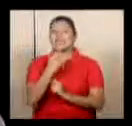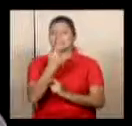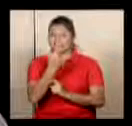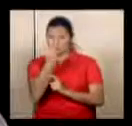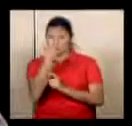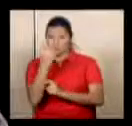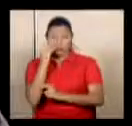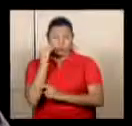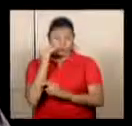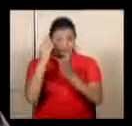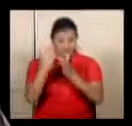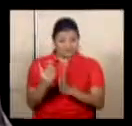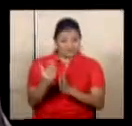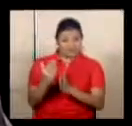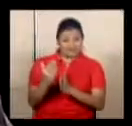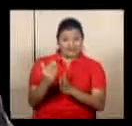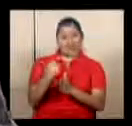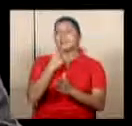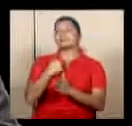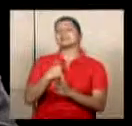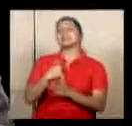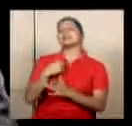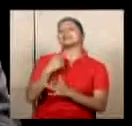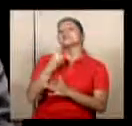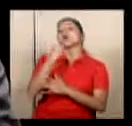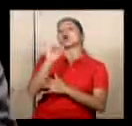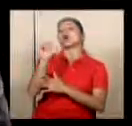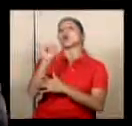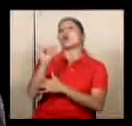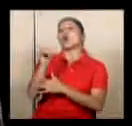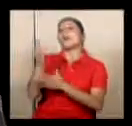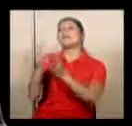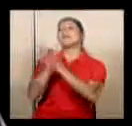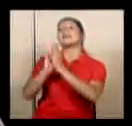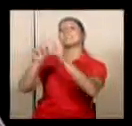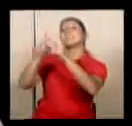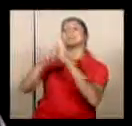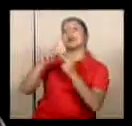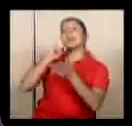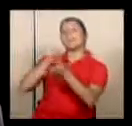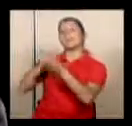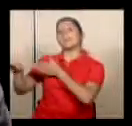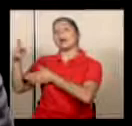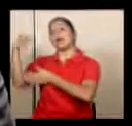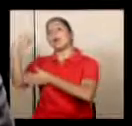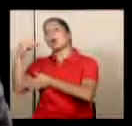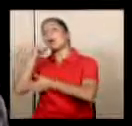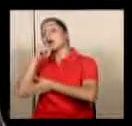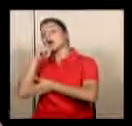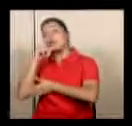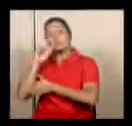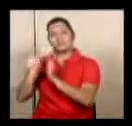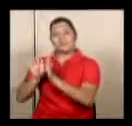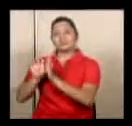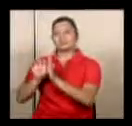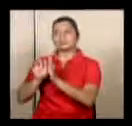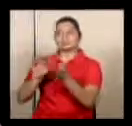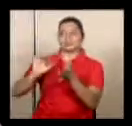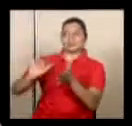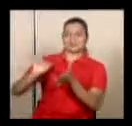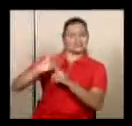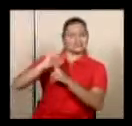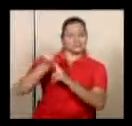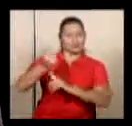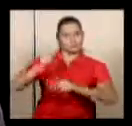especialistas que entrevistábamos que era como endeudarnos para pagar un recibo eléctrico, bueno, esta situación es insostenible, ¿qué señales se le